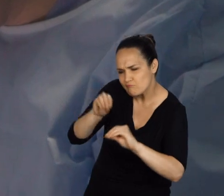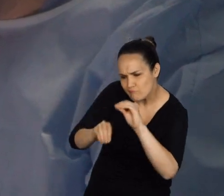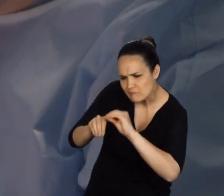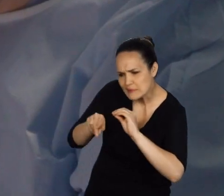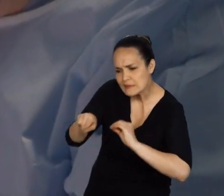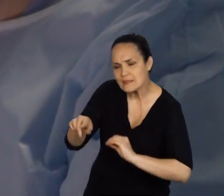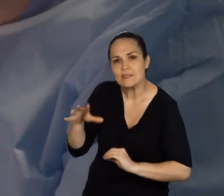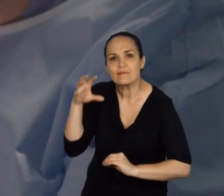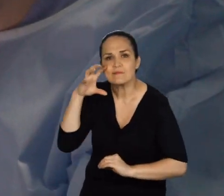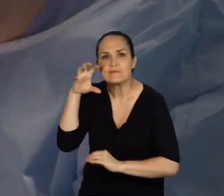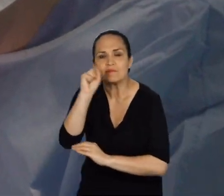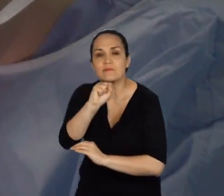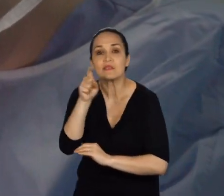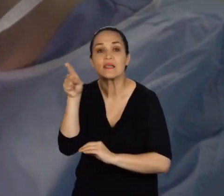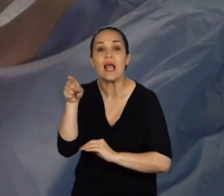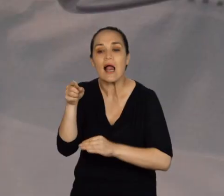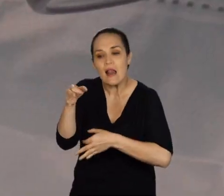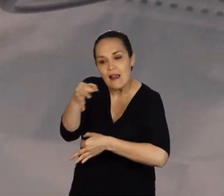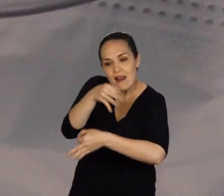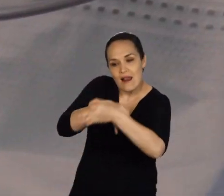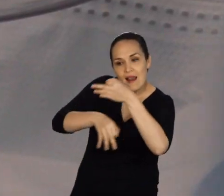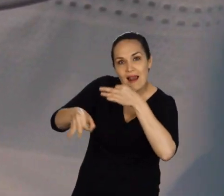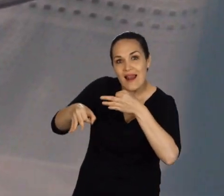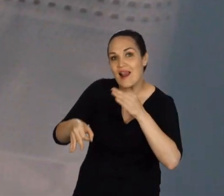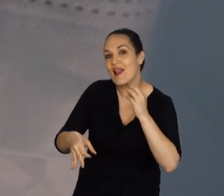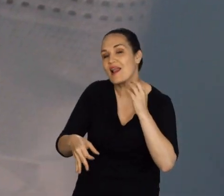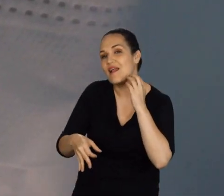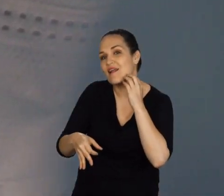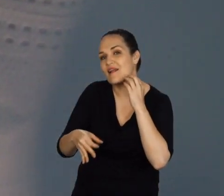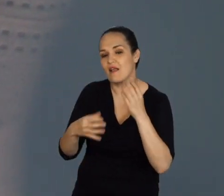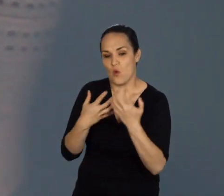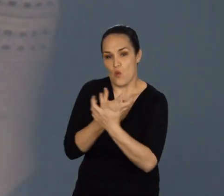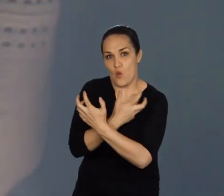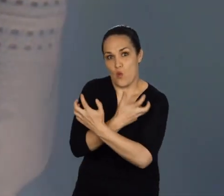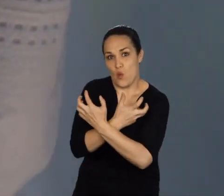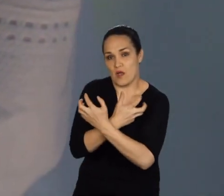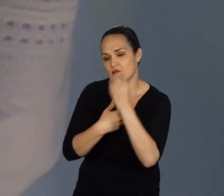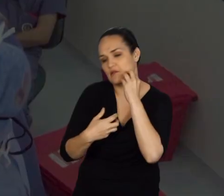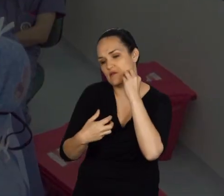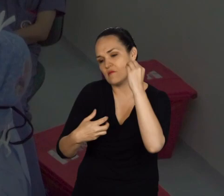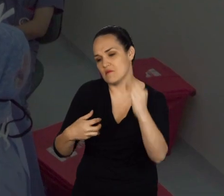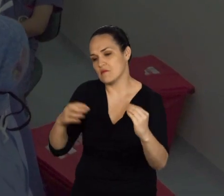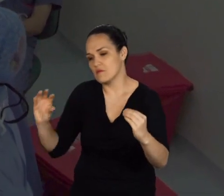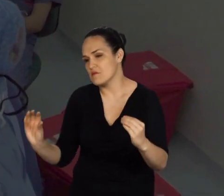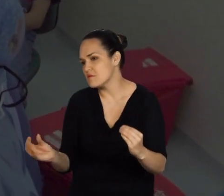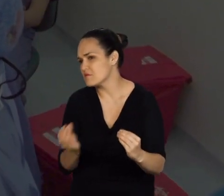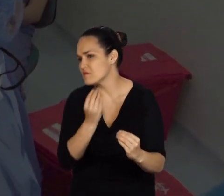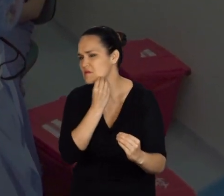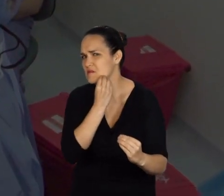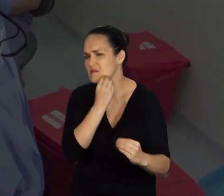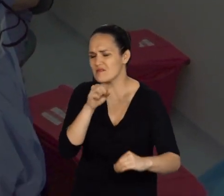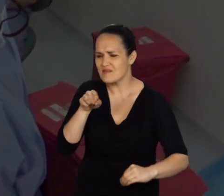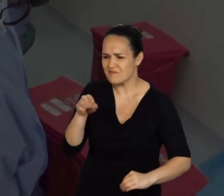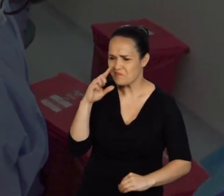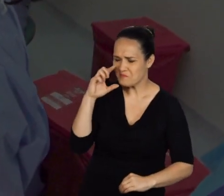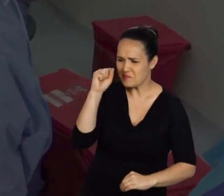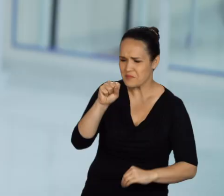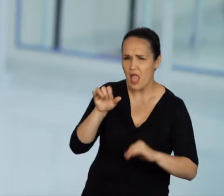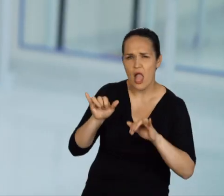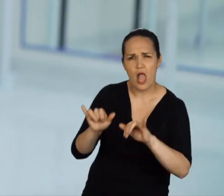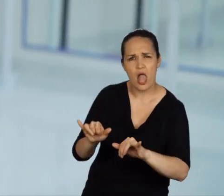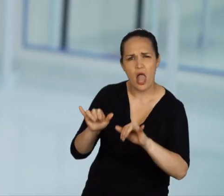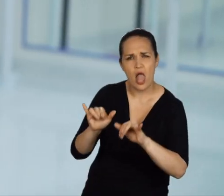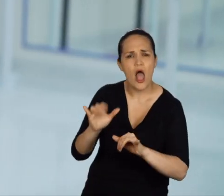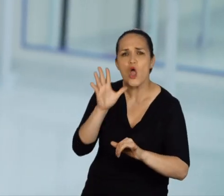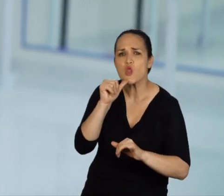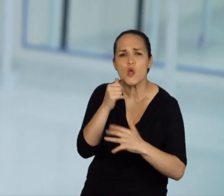Entonces, esa zona del hueso parecía que estaba, pues digamos, teniendo una necrosis, o que no estaba recibiendo los nutrientes, oxigenación